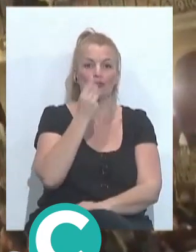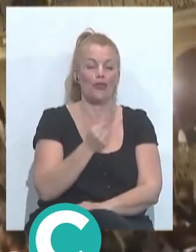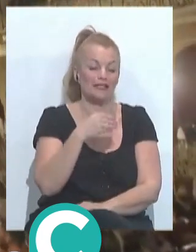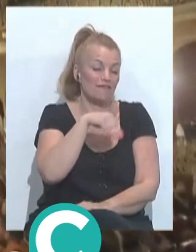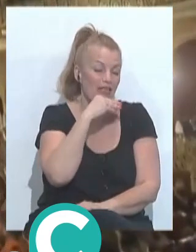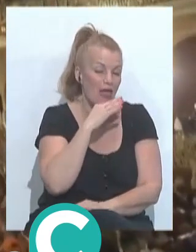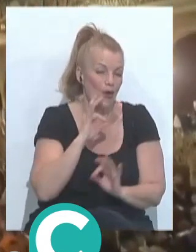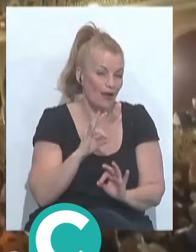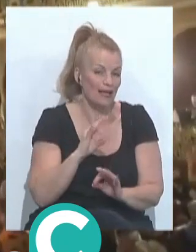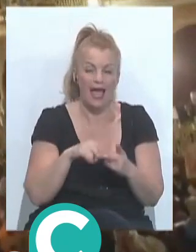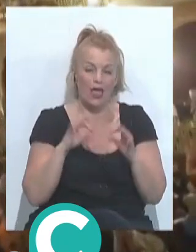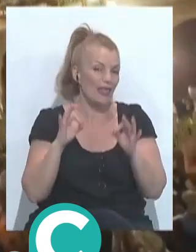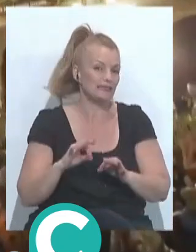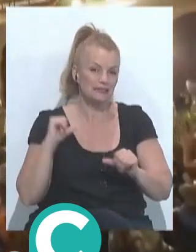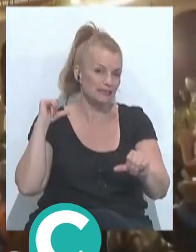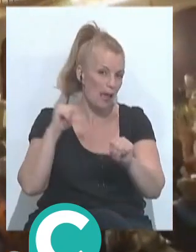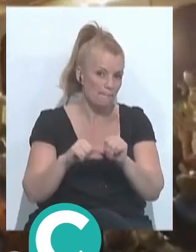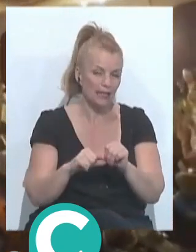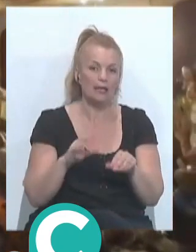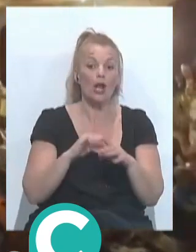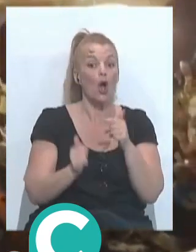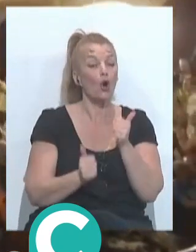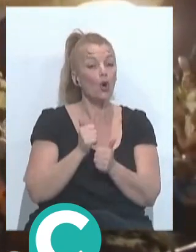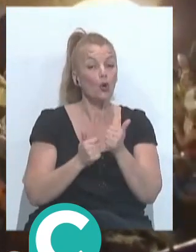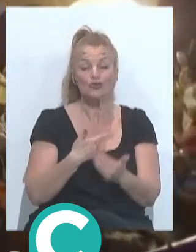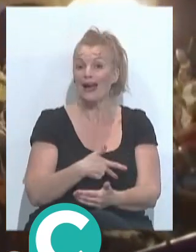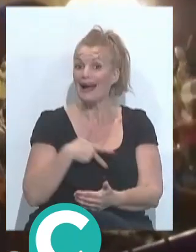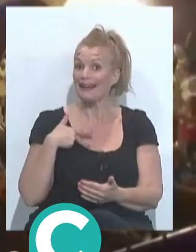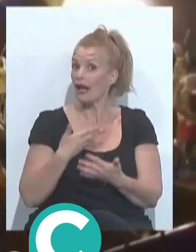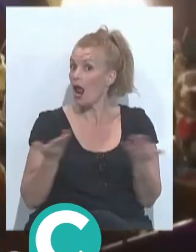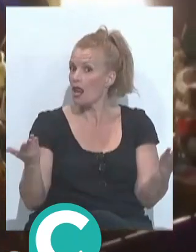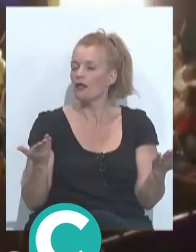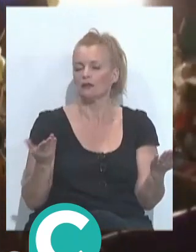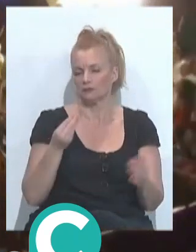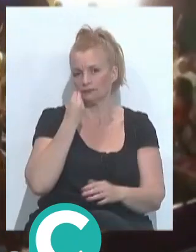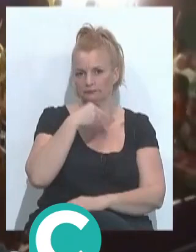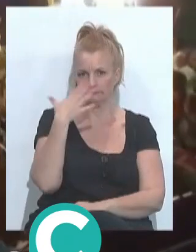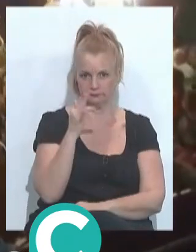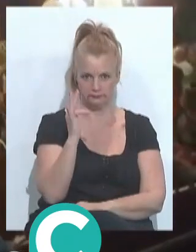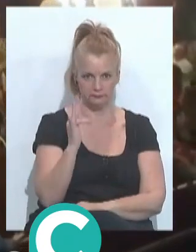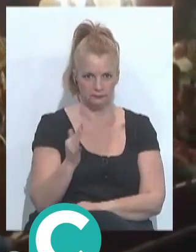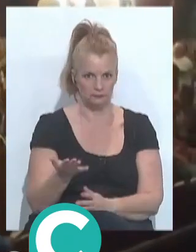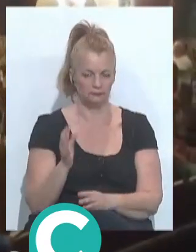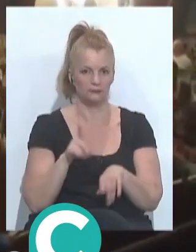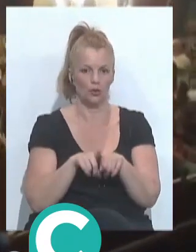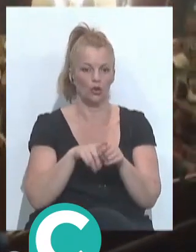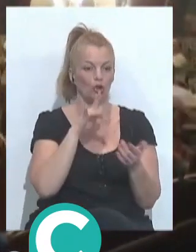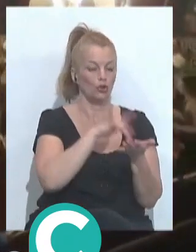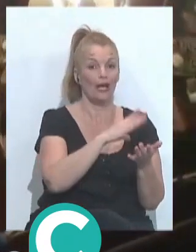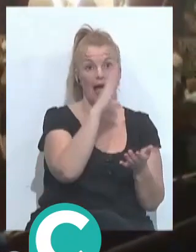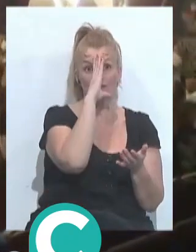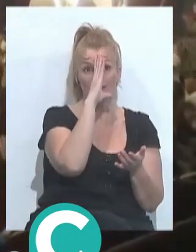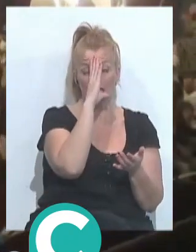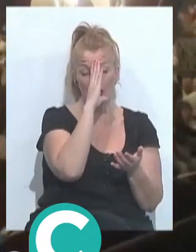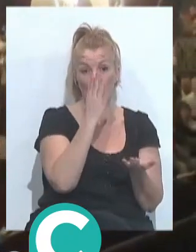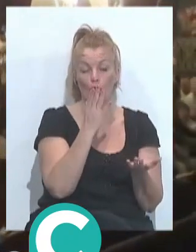de siempre pero lo que es el concurso más no se lo ha podido pedir que fuera en febrero y